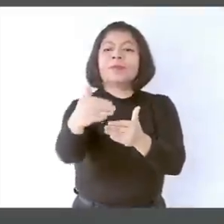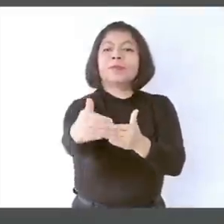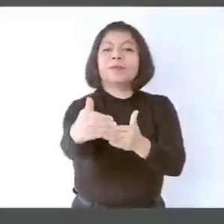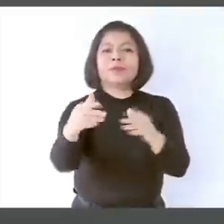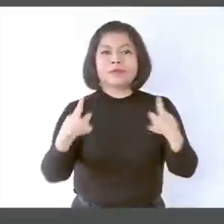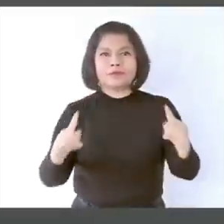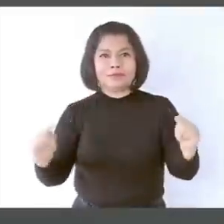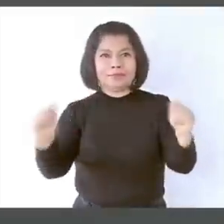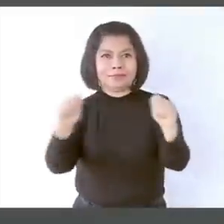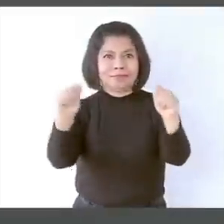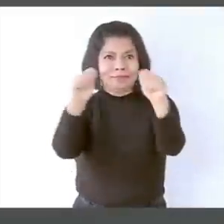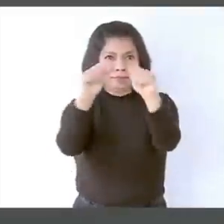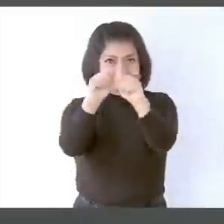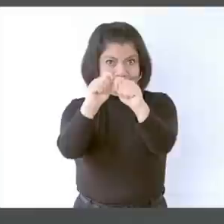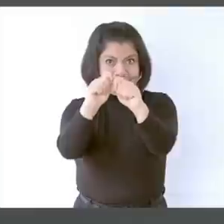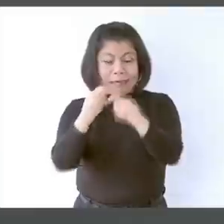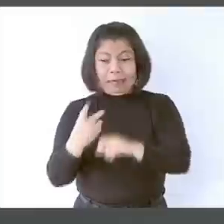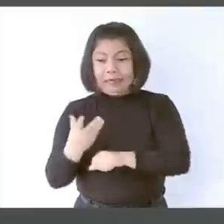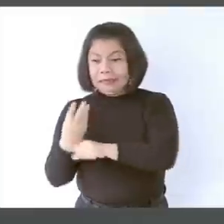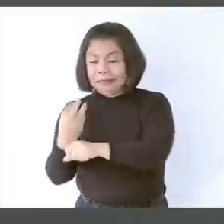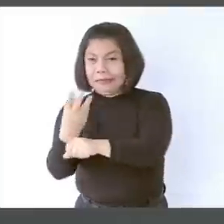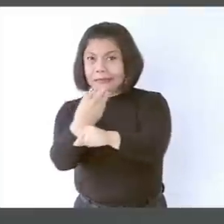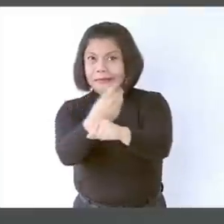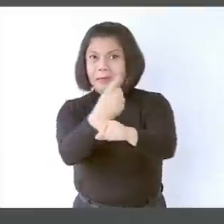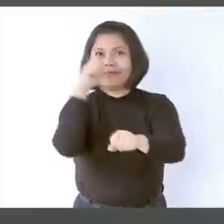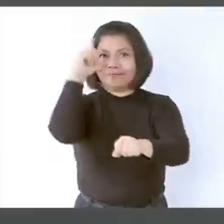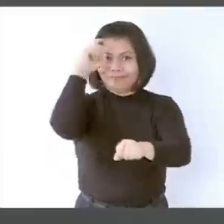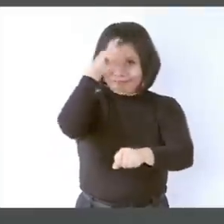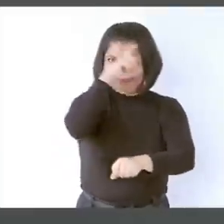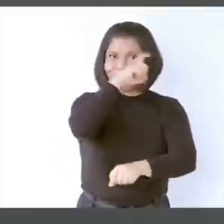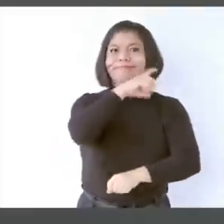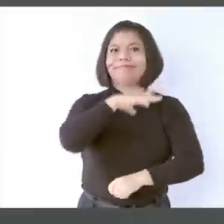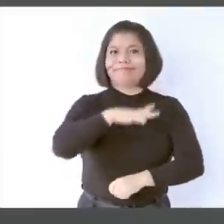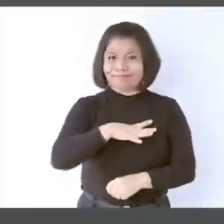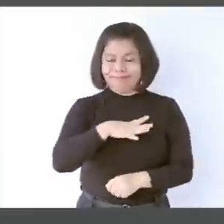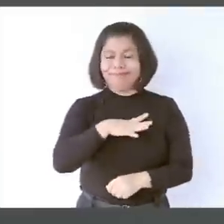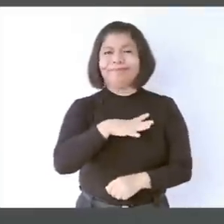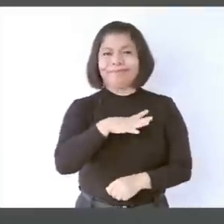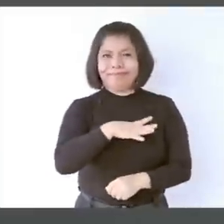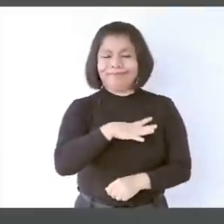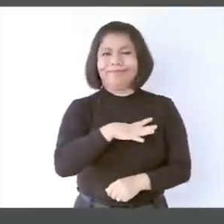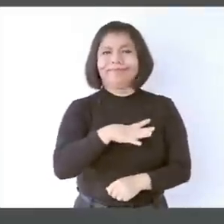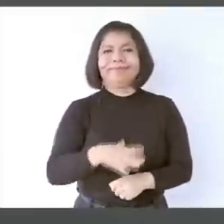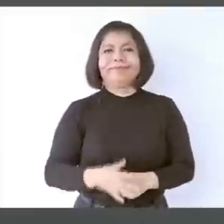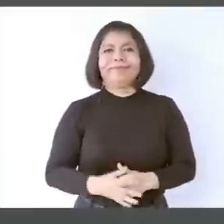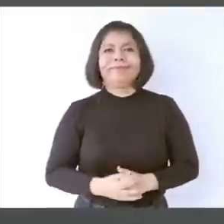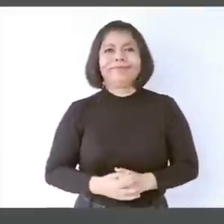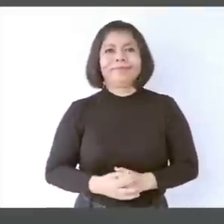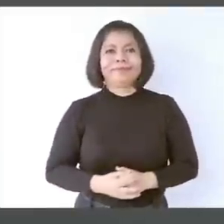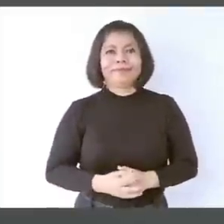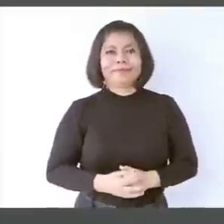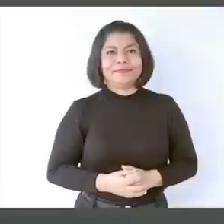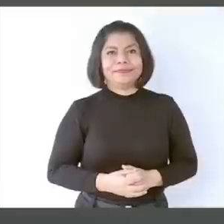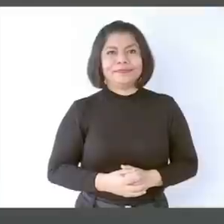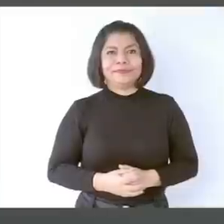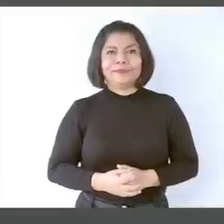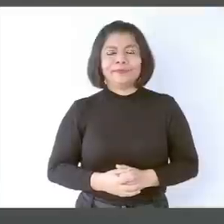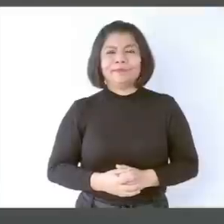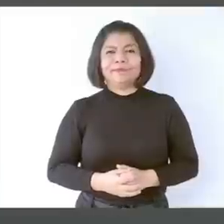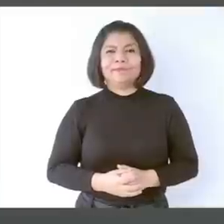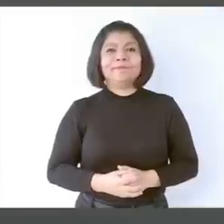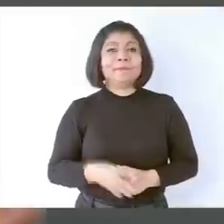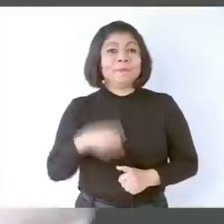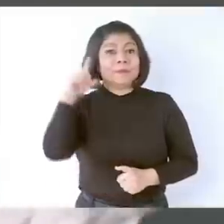sus complejidades. Sin duda, lo más difícil